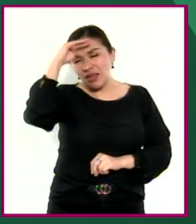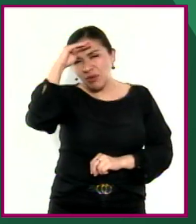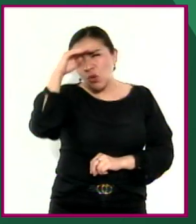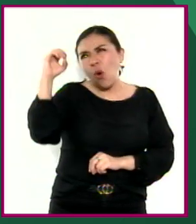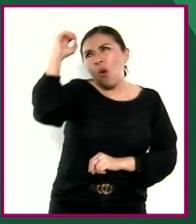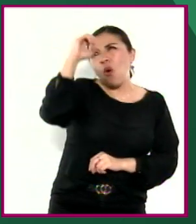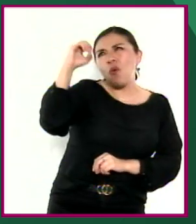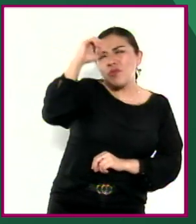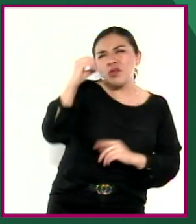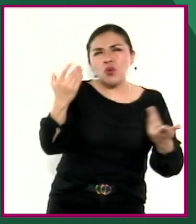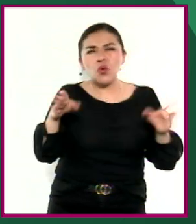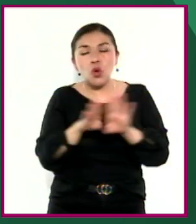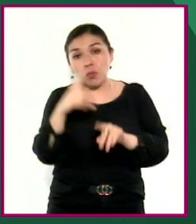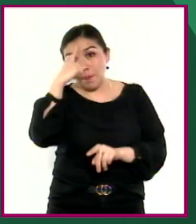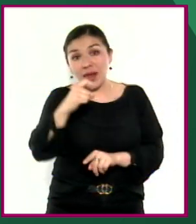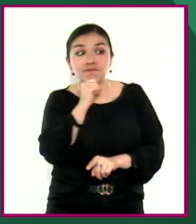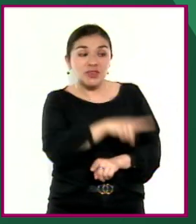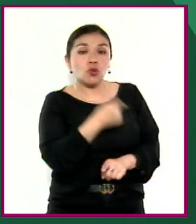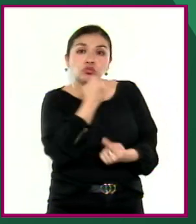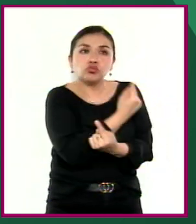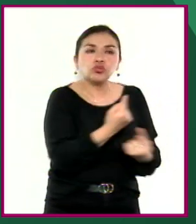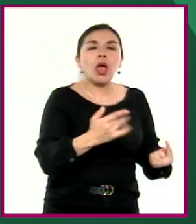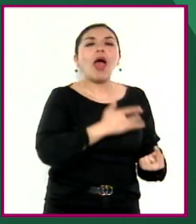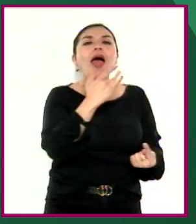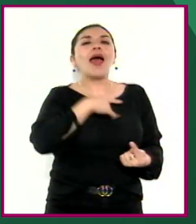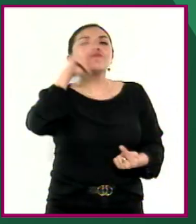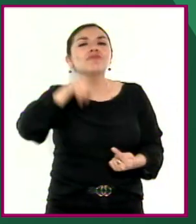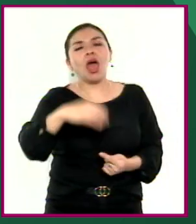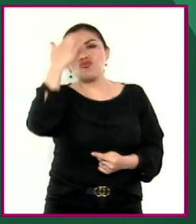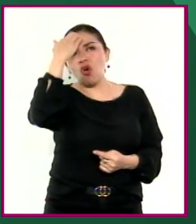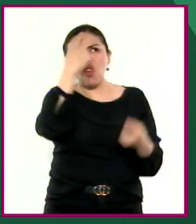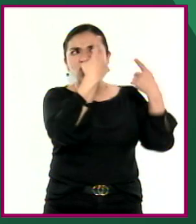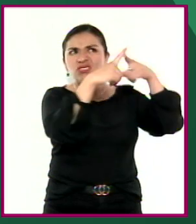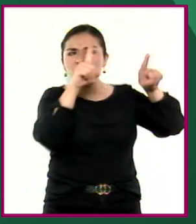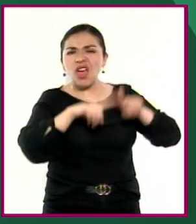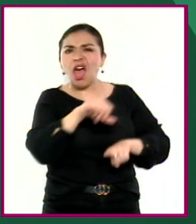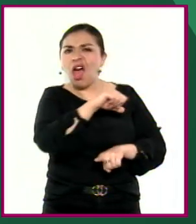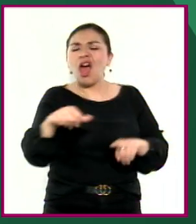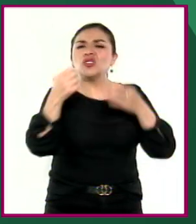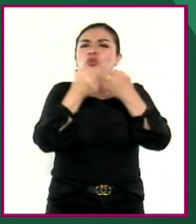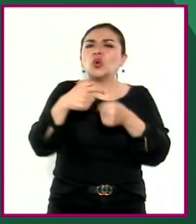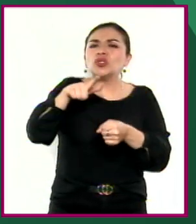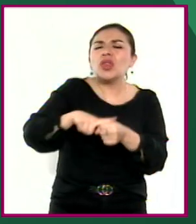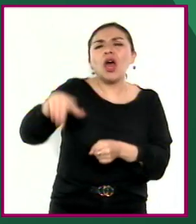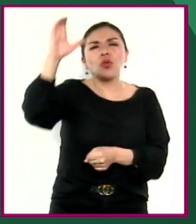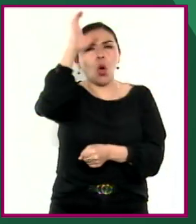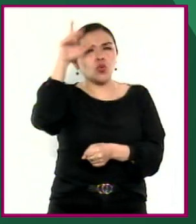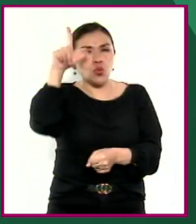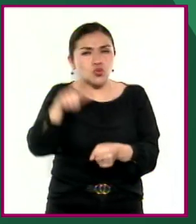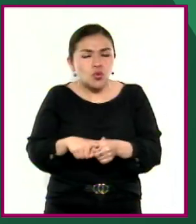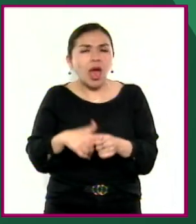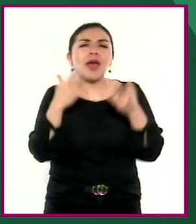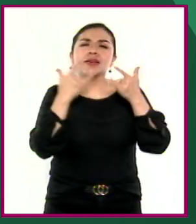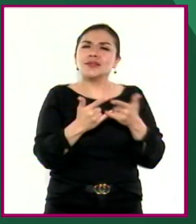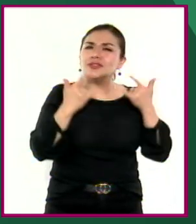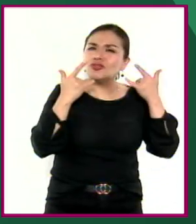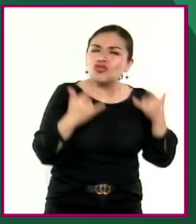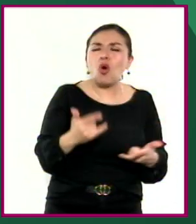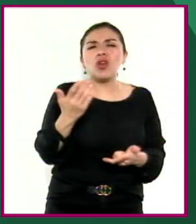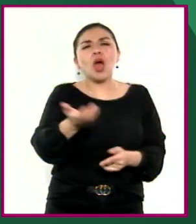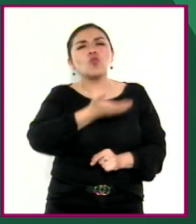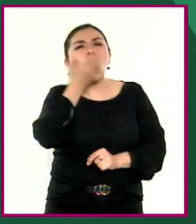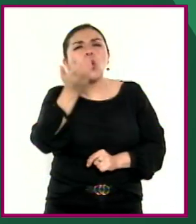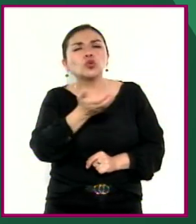del pensamiento crítico para que niñas y niños puedan reconocer la diversidad de sociedades y culturas, sus